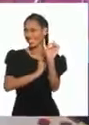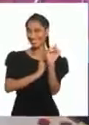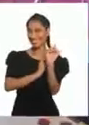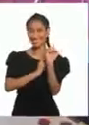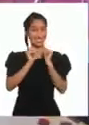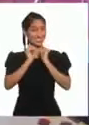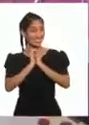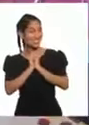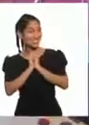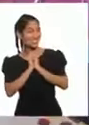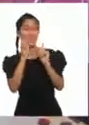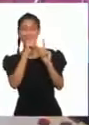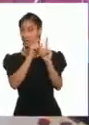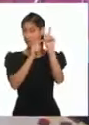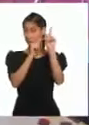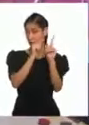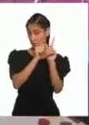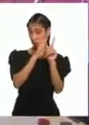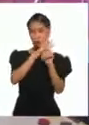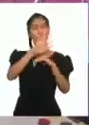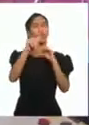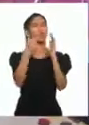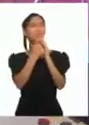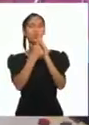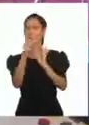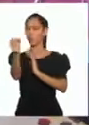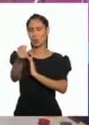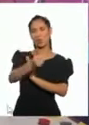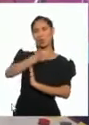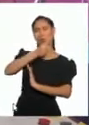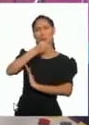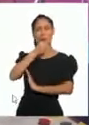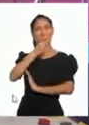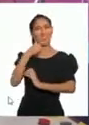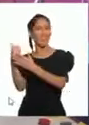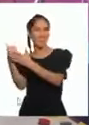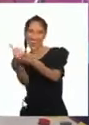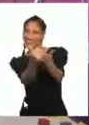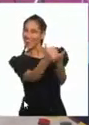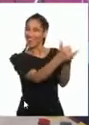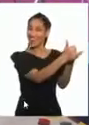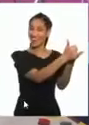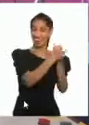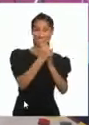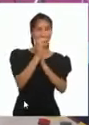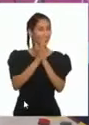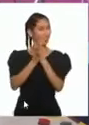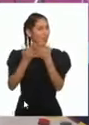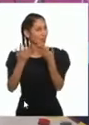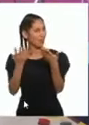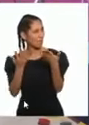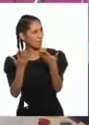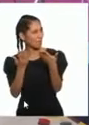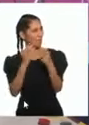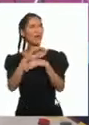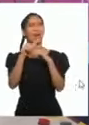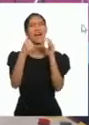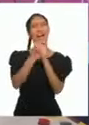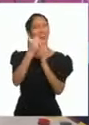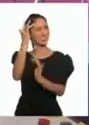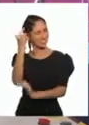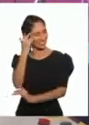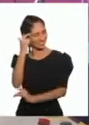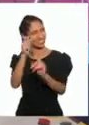artistas, a través de su música, nos ayudan a acercarnos más a nuestras emociones